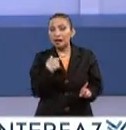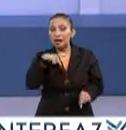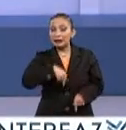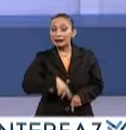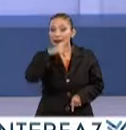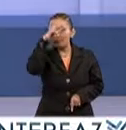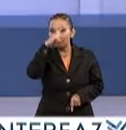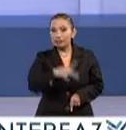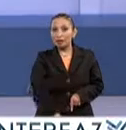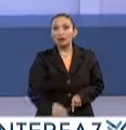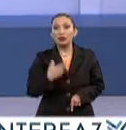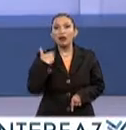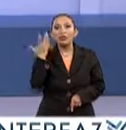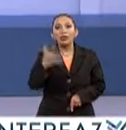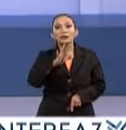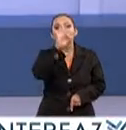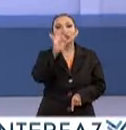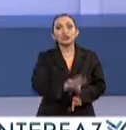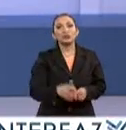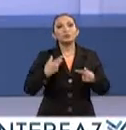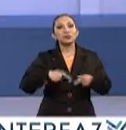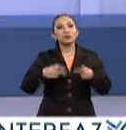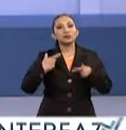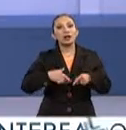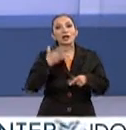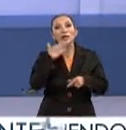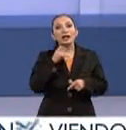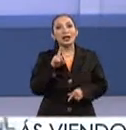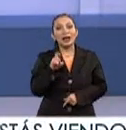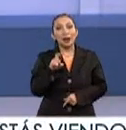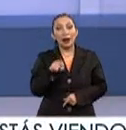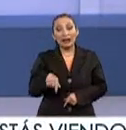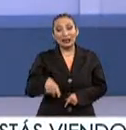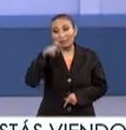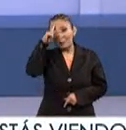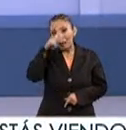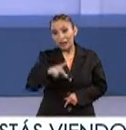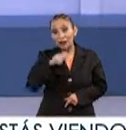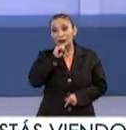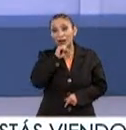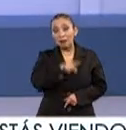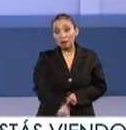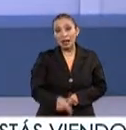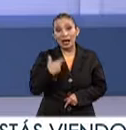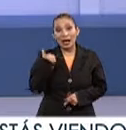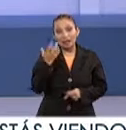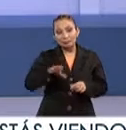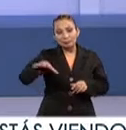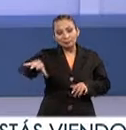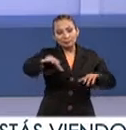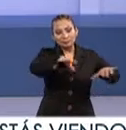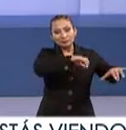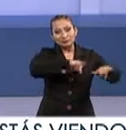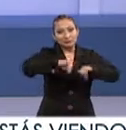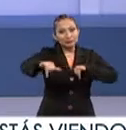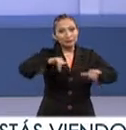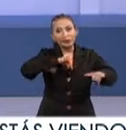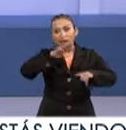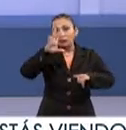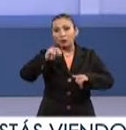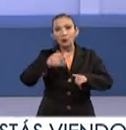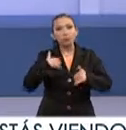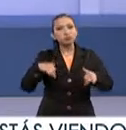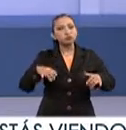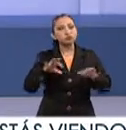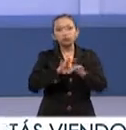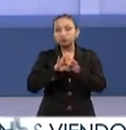en nuestro país, el 10% de la población carece de agua. En México, además, la distribución geográfica del agua no coincide